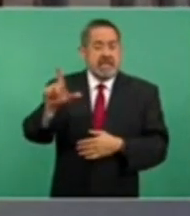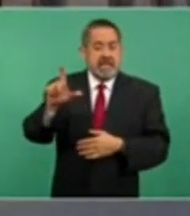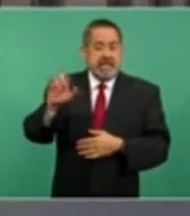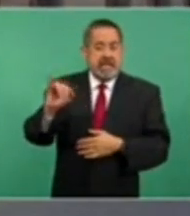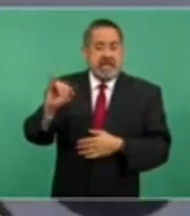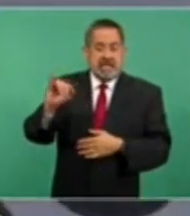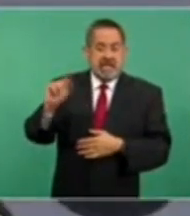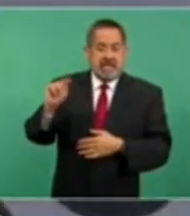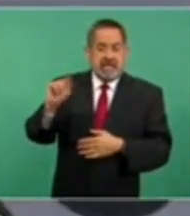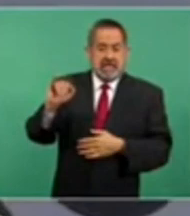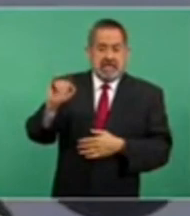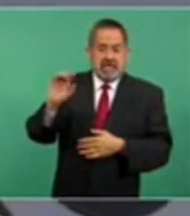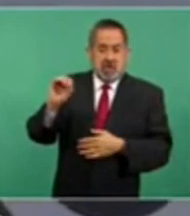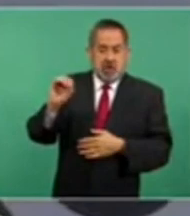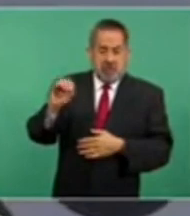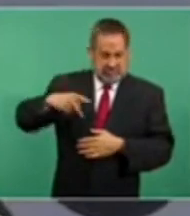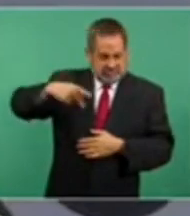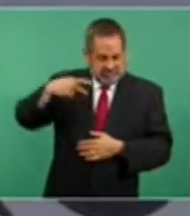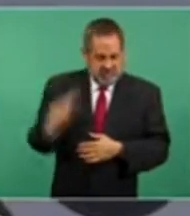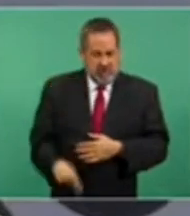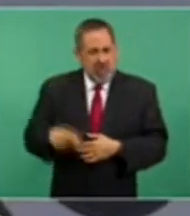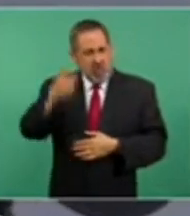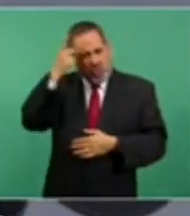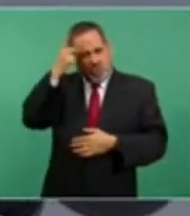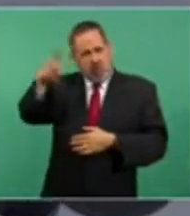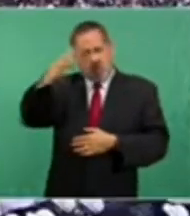propiedad de la nación.